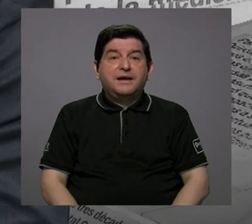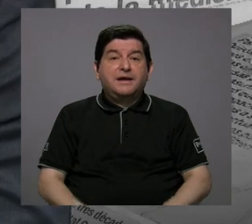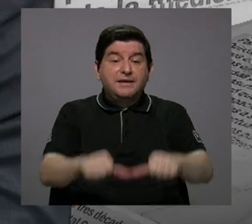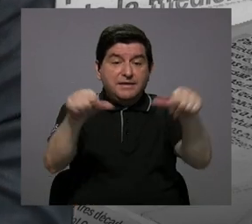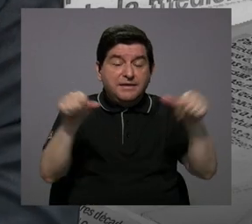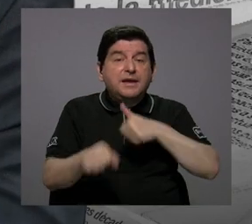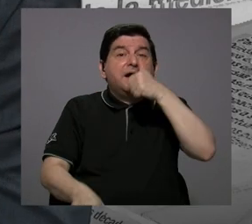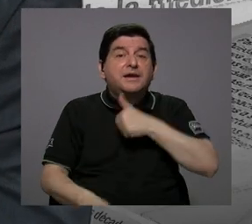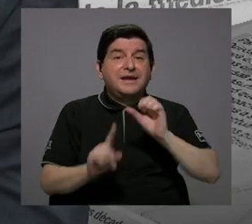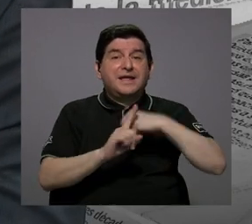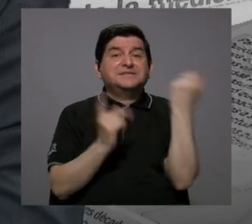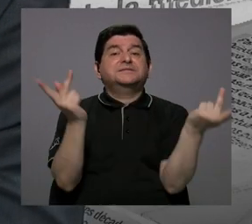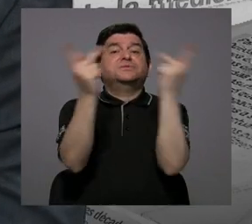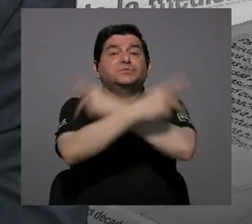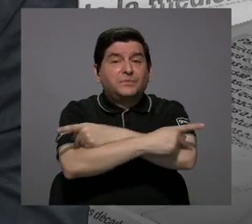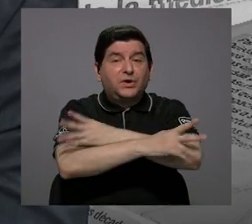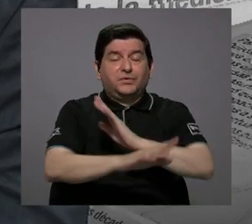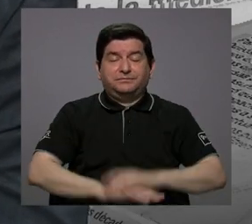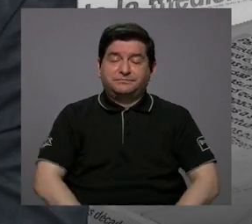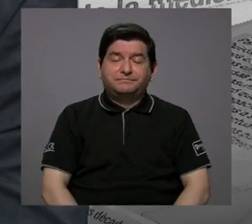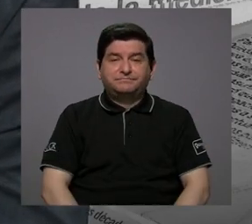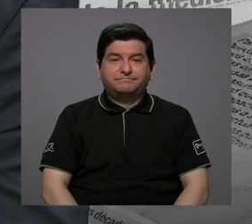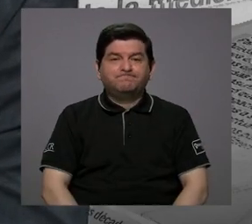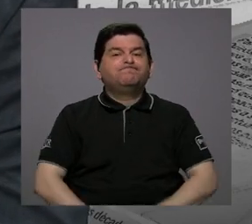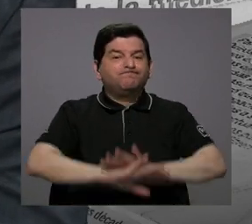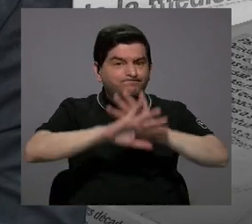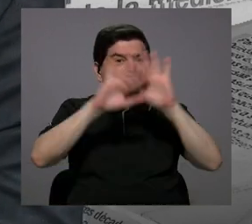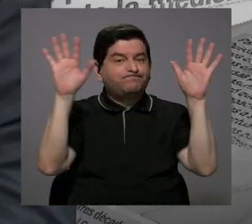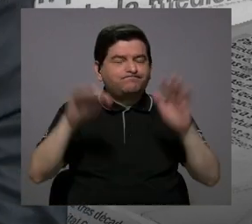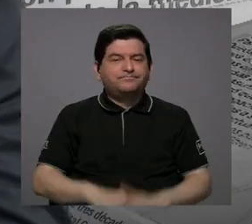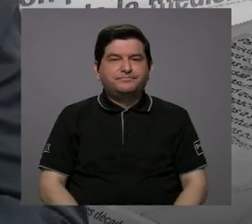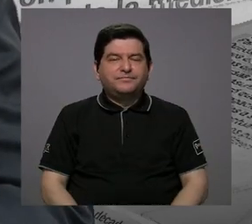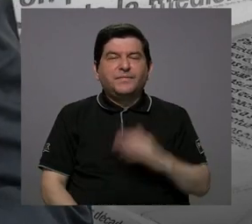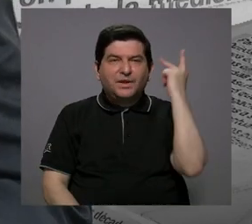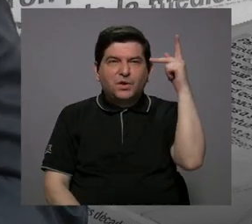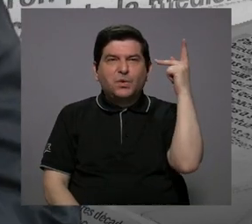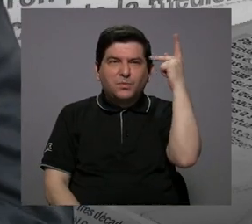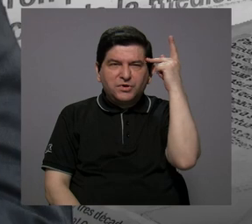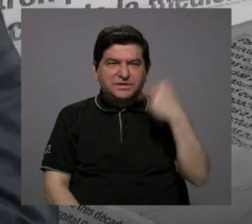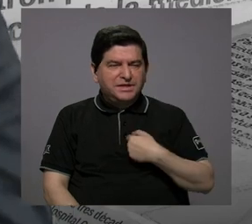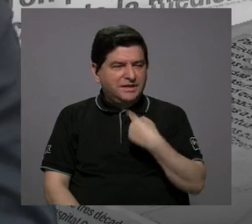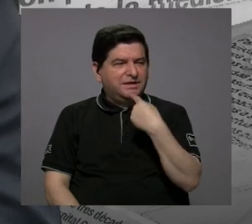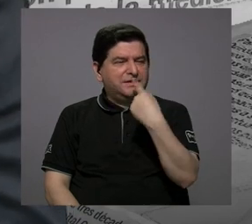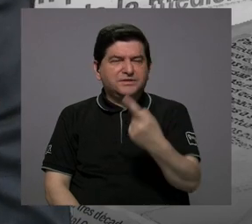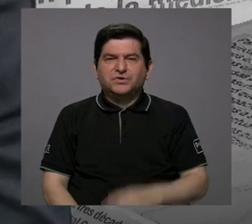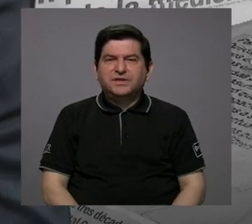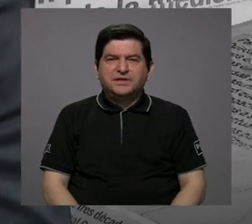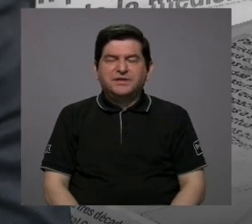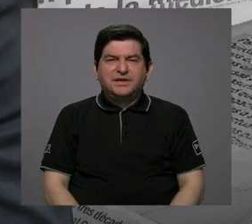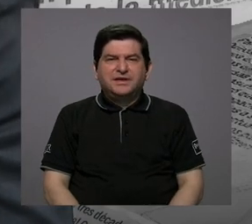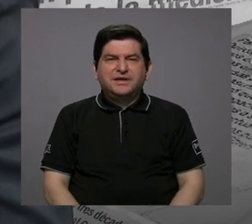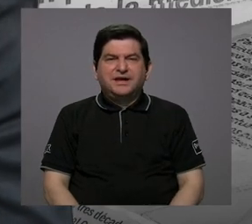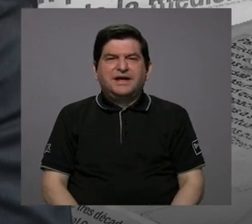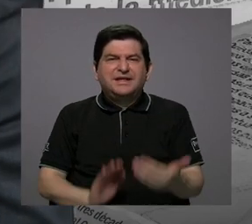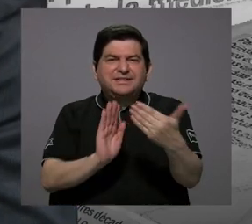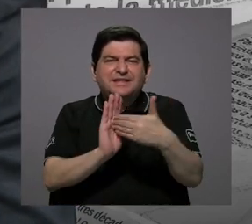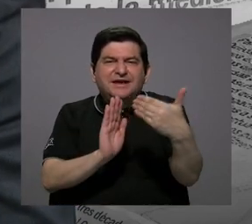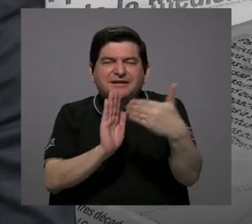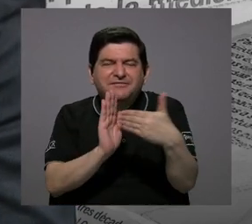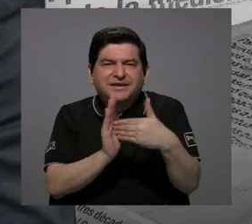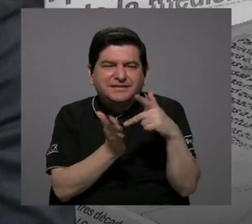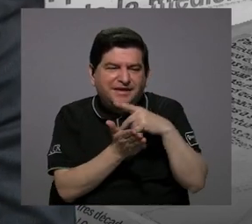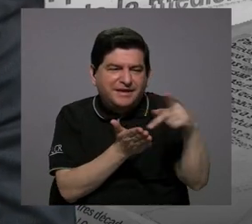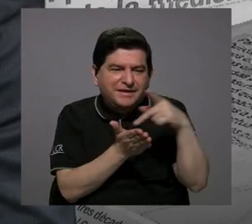privado la situación es peor. Entonces claro que existe una política, diría yo que de precarización salarial